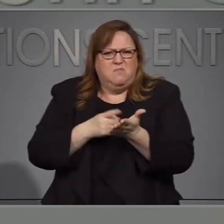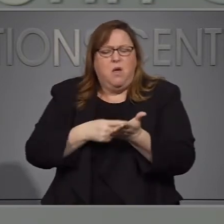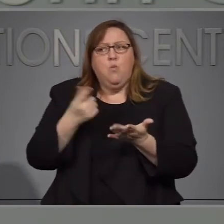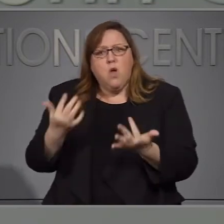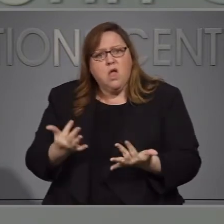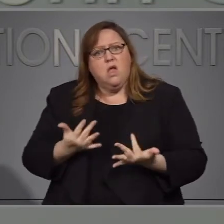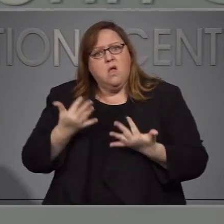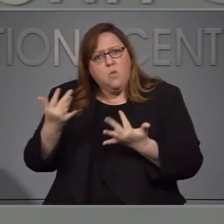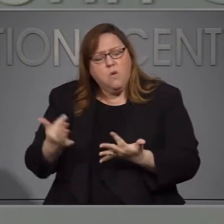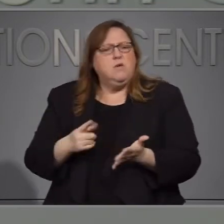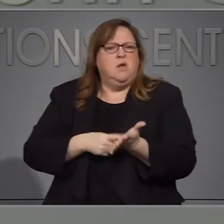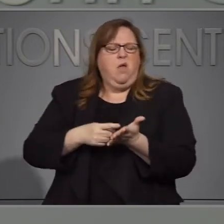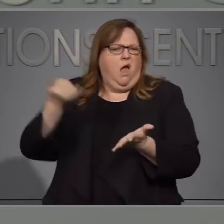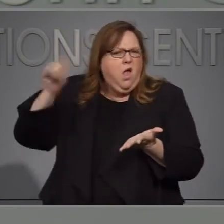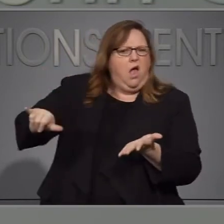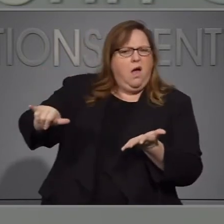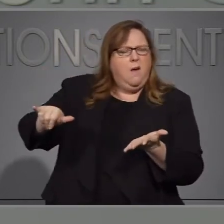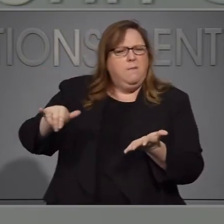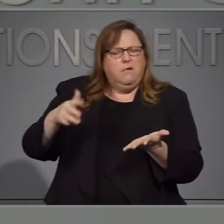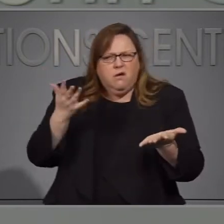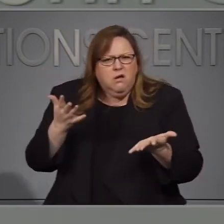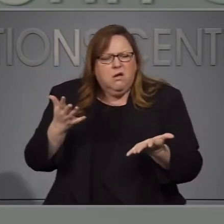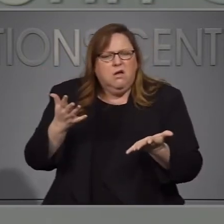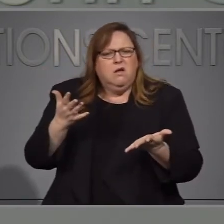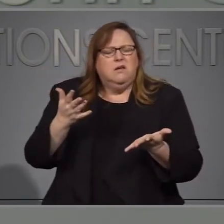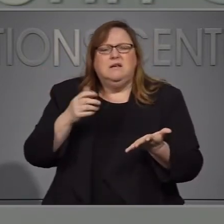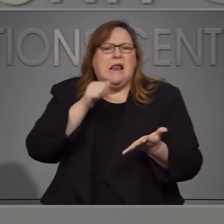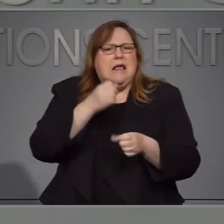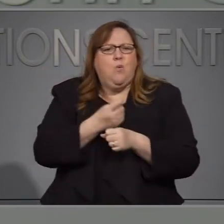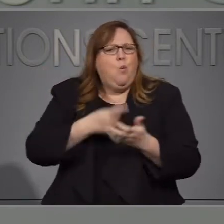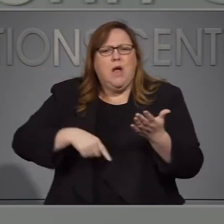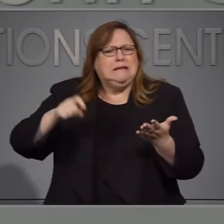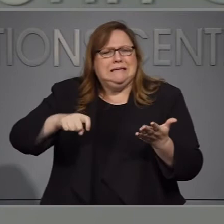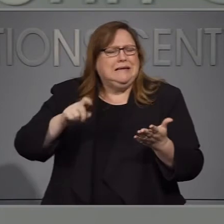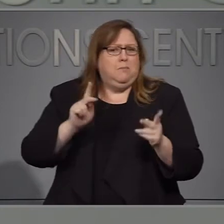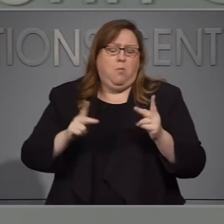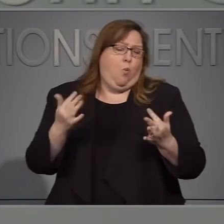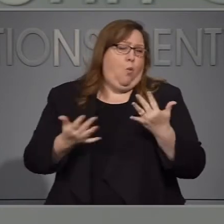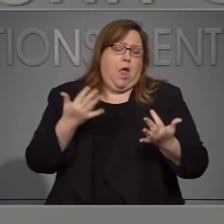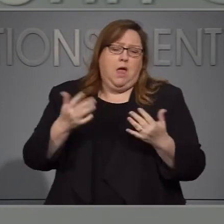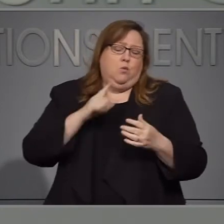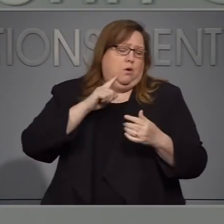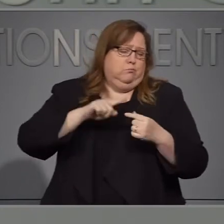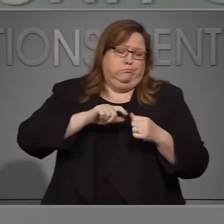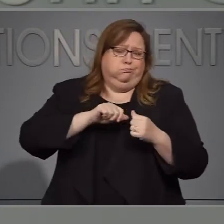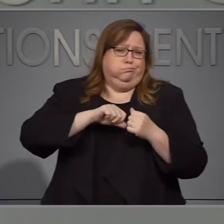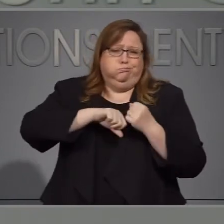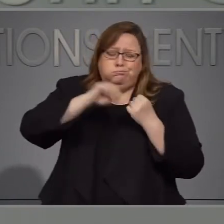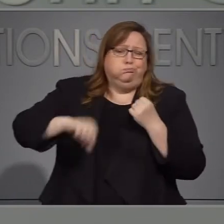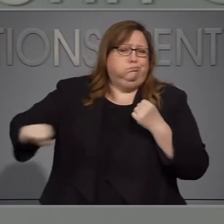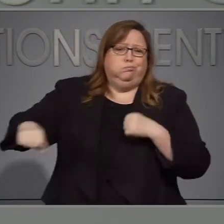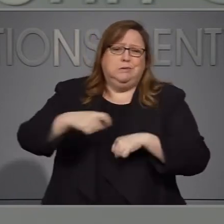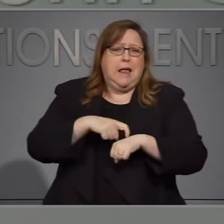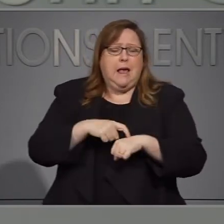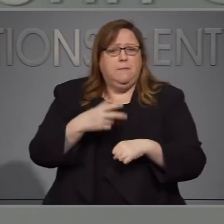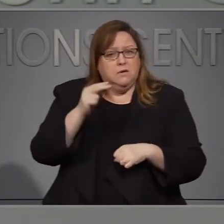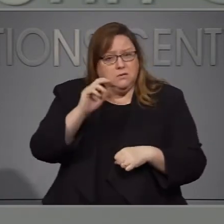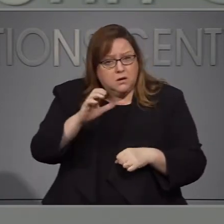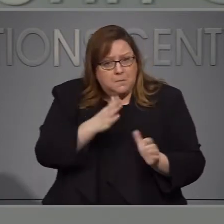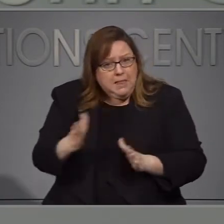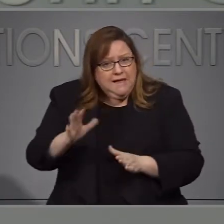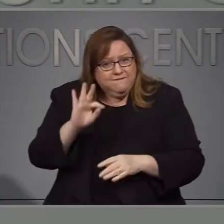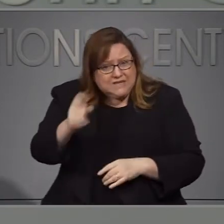Estas personas están pensando esperando por mucho tiempo para recibir los beneficios cuando va a arreglar el estado estos